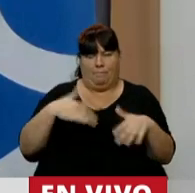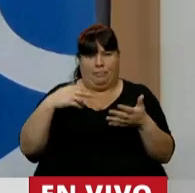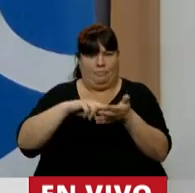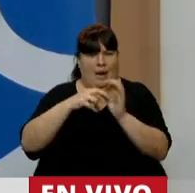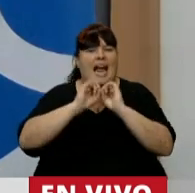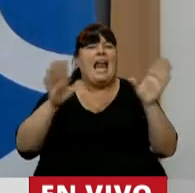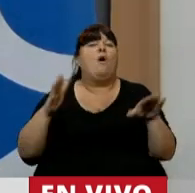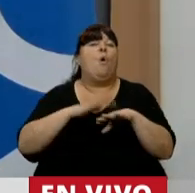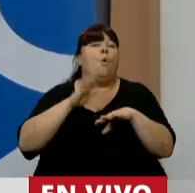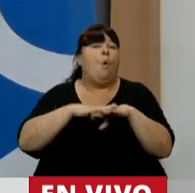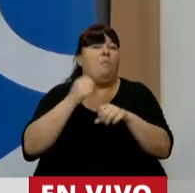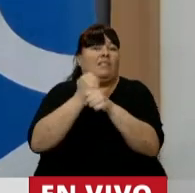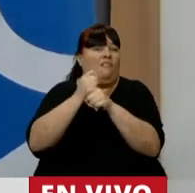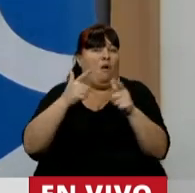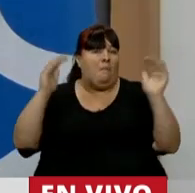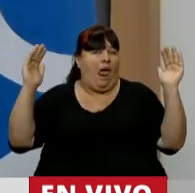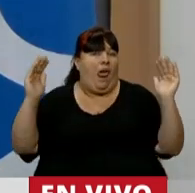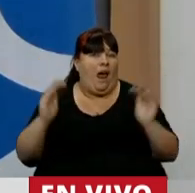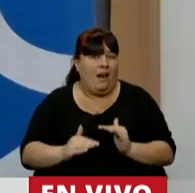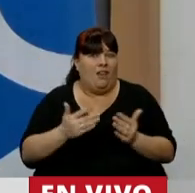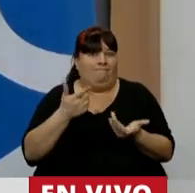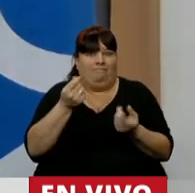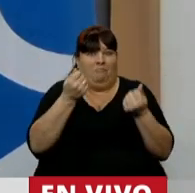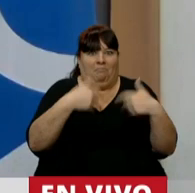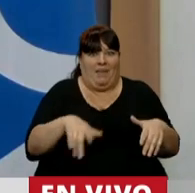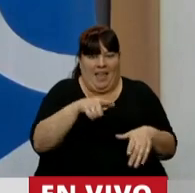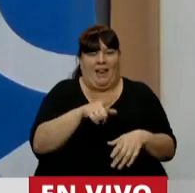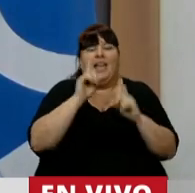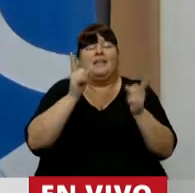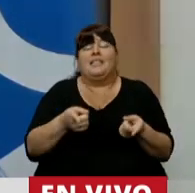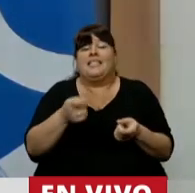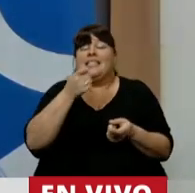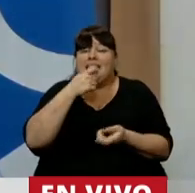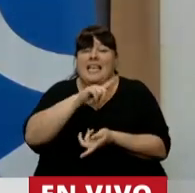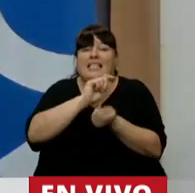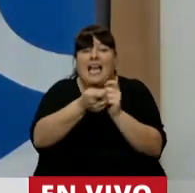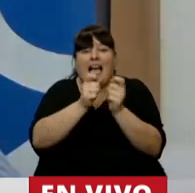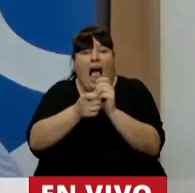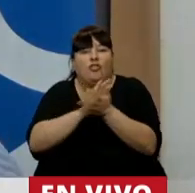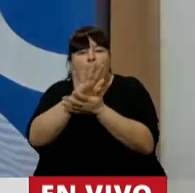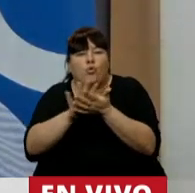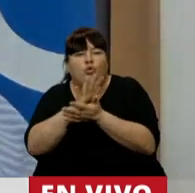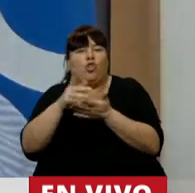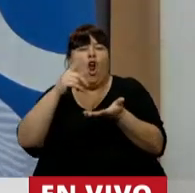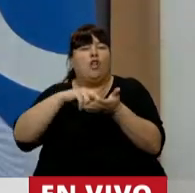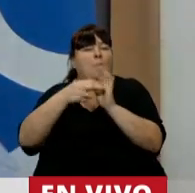afectados por la caída de la actividad y que es preciso, mientras se corrigen los problemas estructurales,